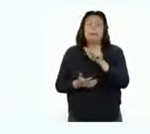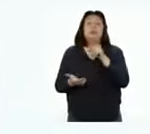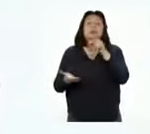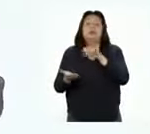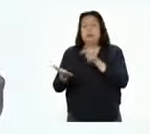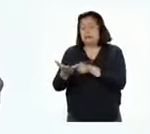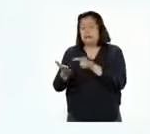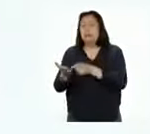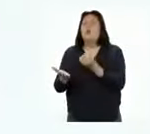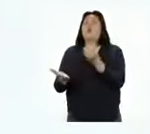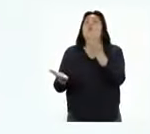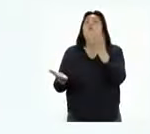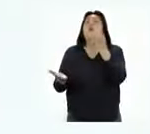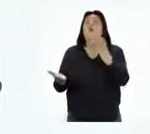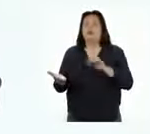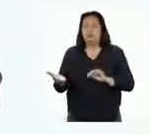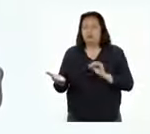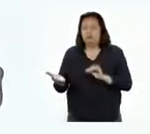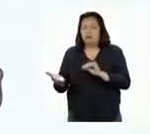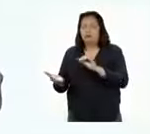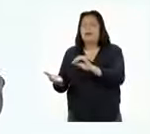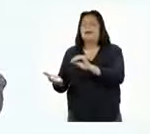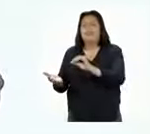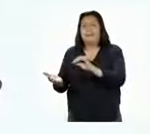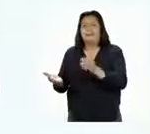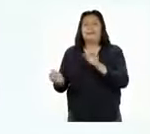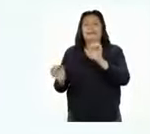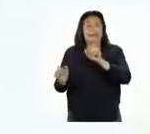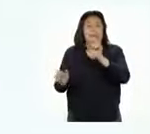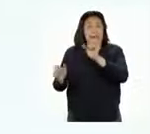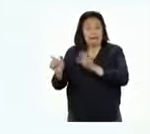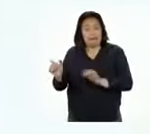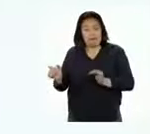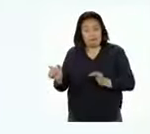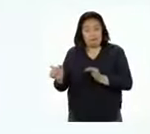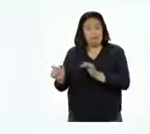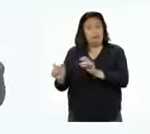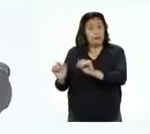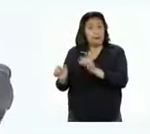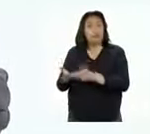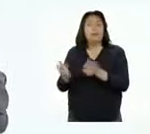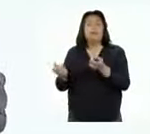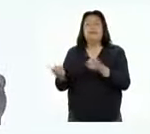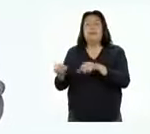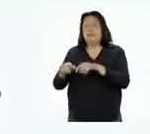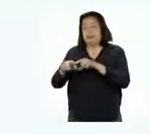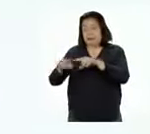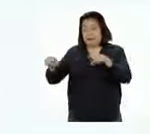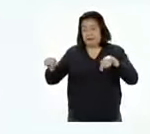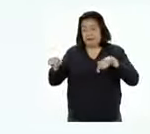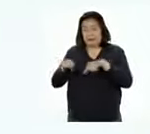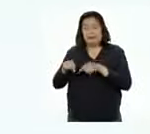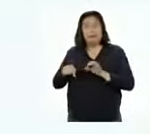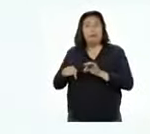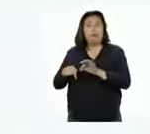indicará cuántos espacios avanzarán las fichas de los jugadores en el tablero.